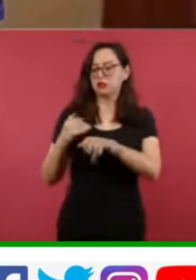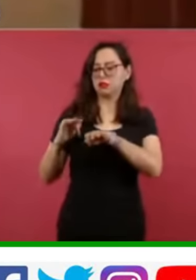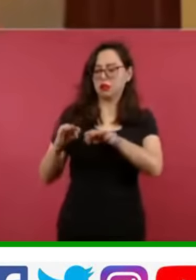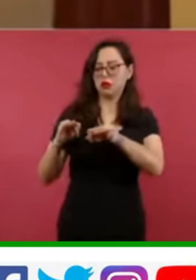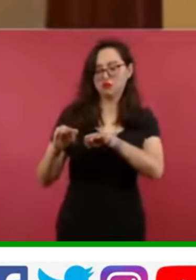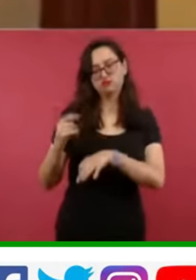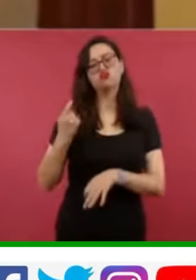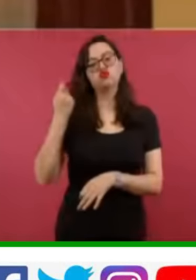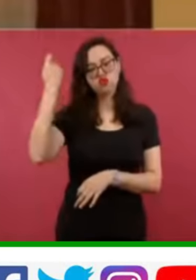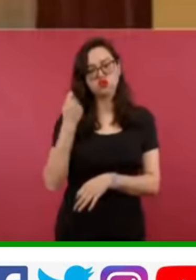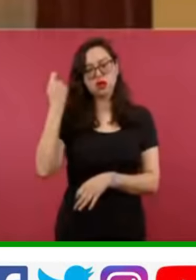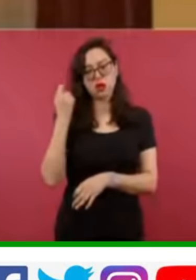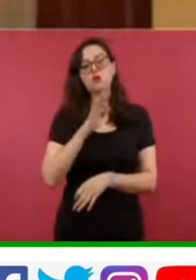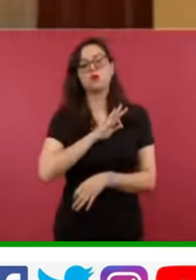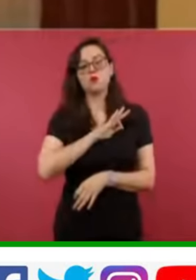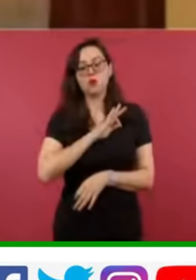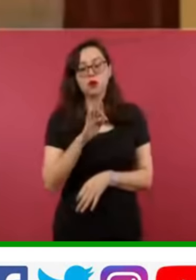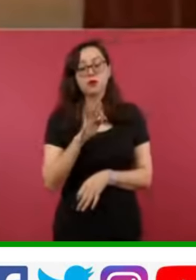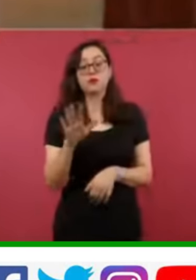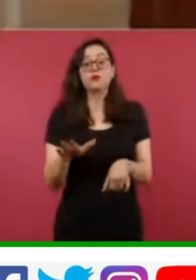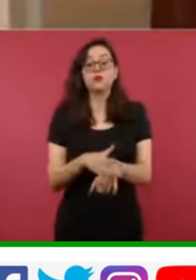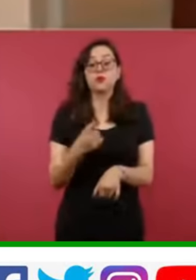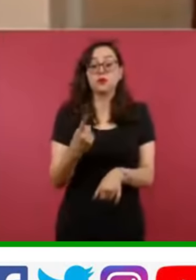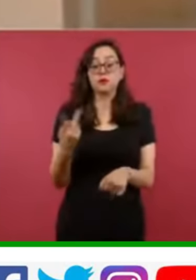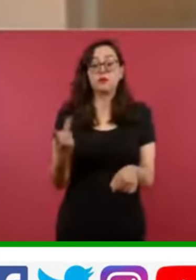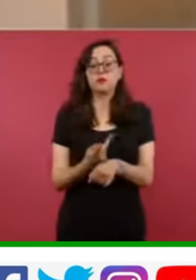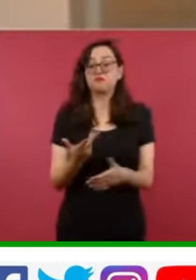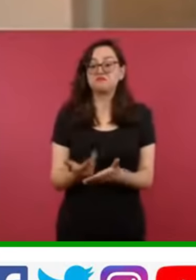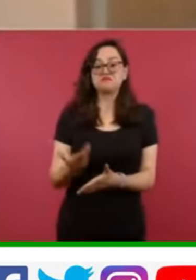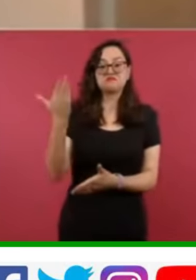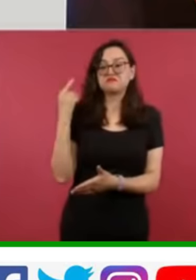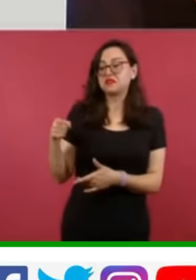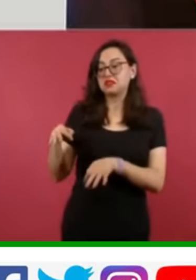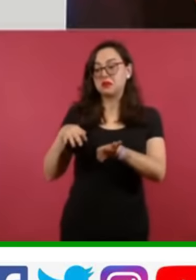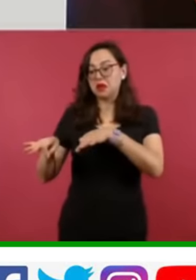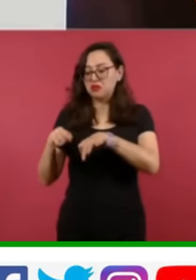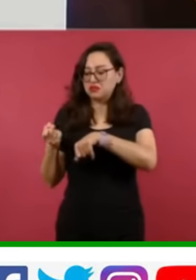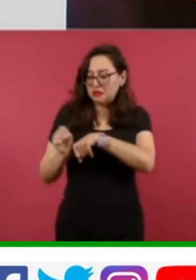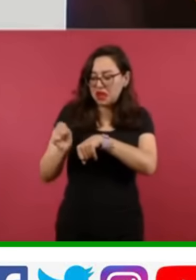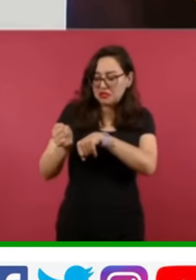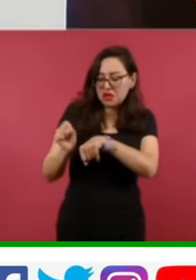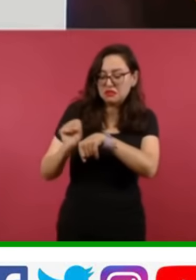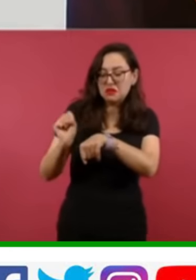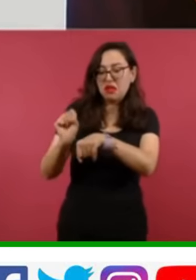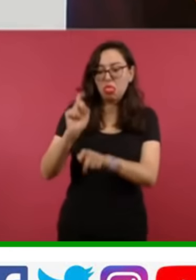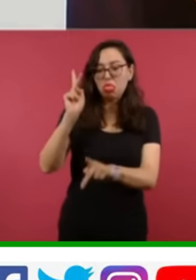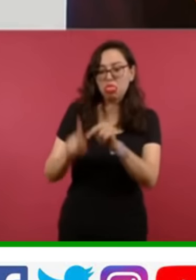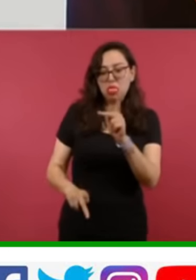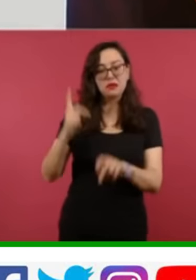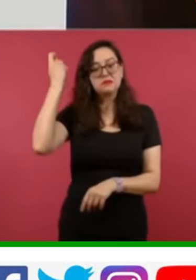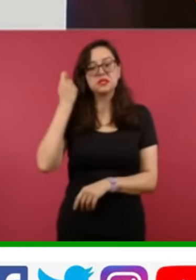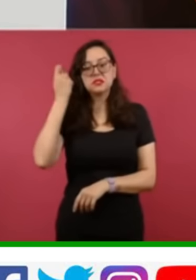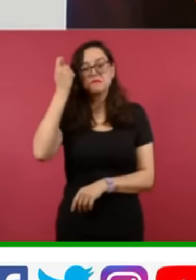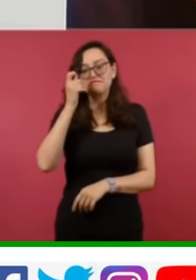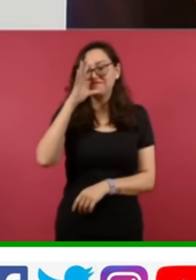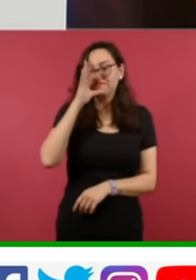reforma solo uno de cada cuatro trabajadores alcanzaba una pensión. Entonces, podemos ver aquí cómo cambió